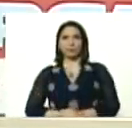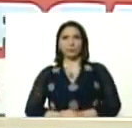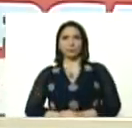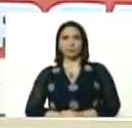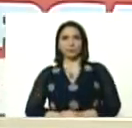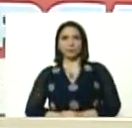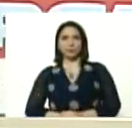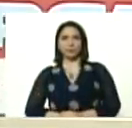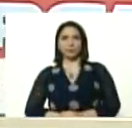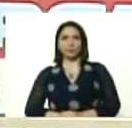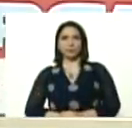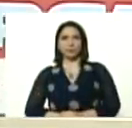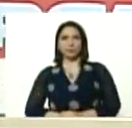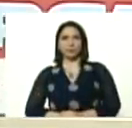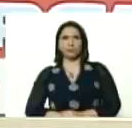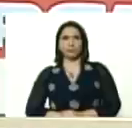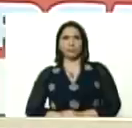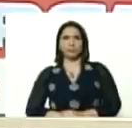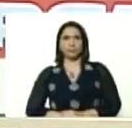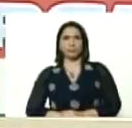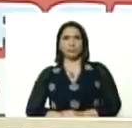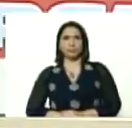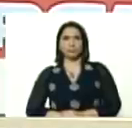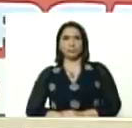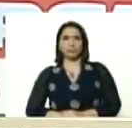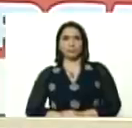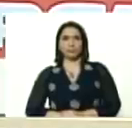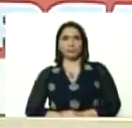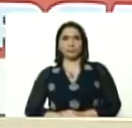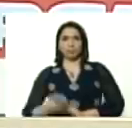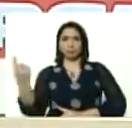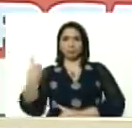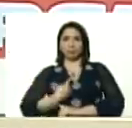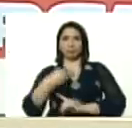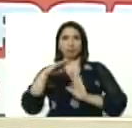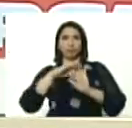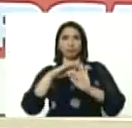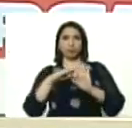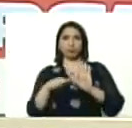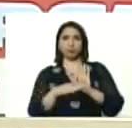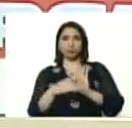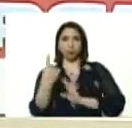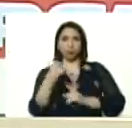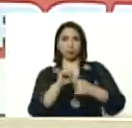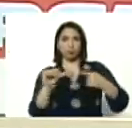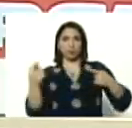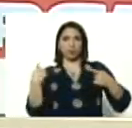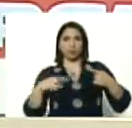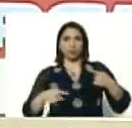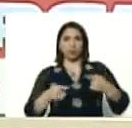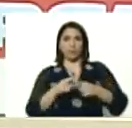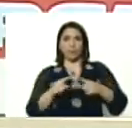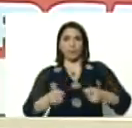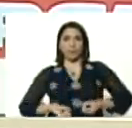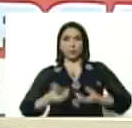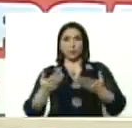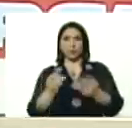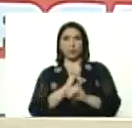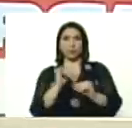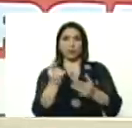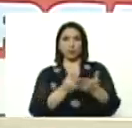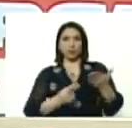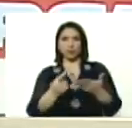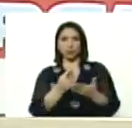Venezuela, y nos ha dado unas instrucciones, una semana tenemos para presentar, ya la maqueta